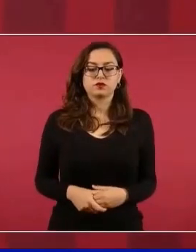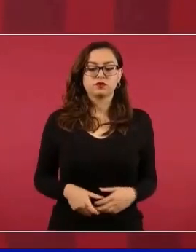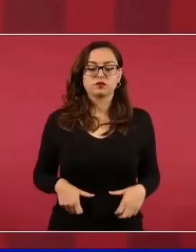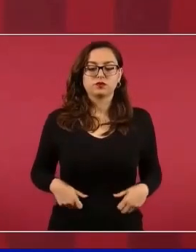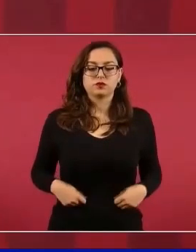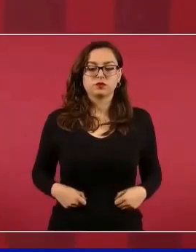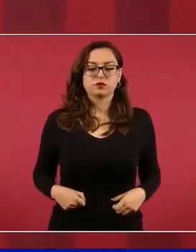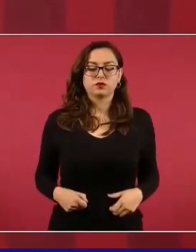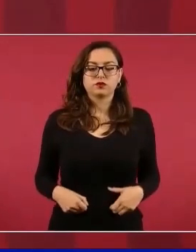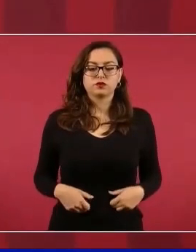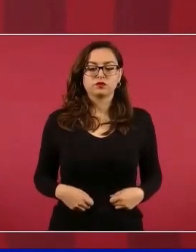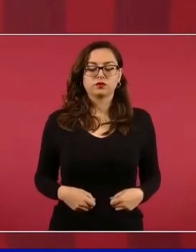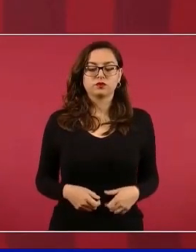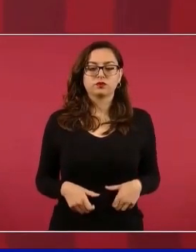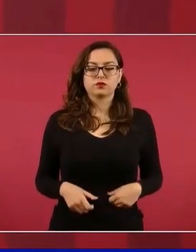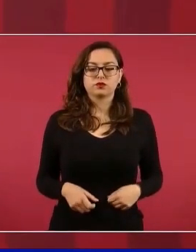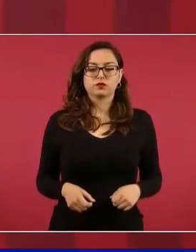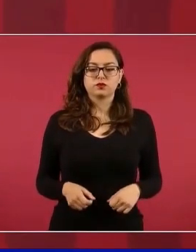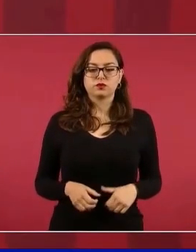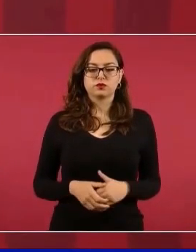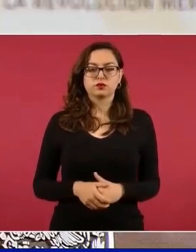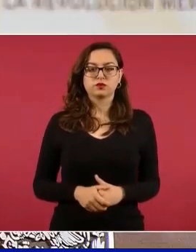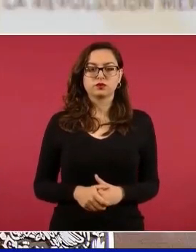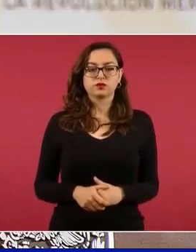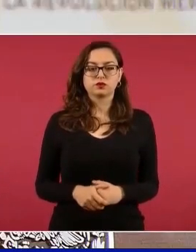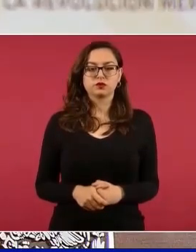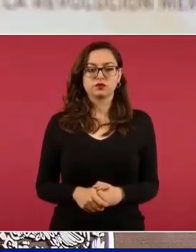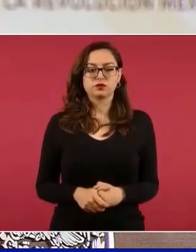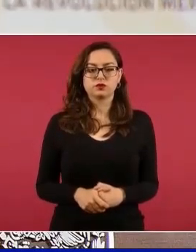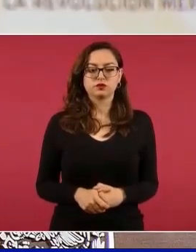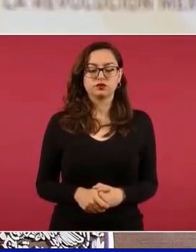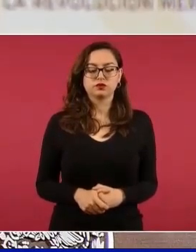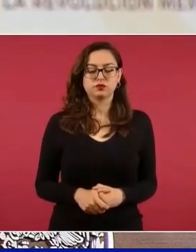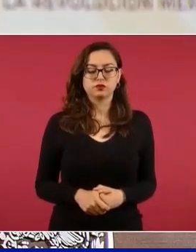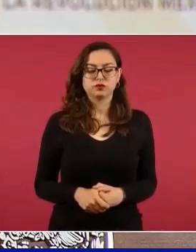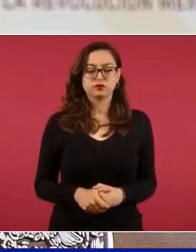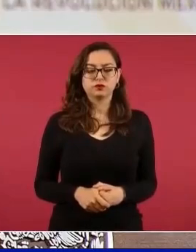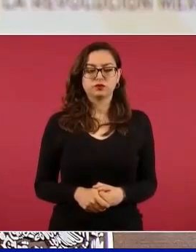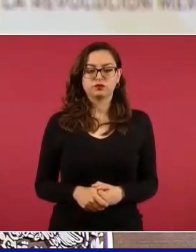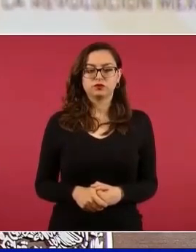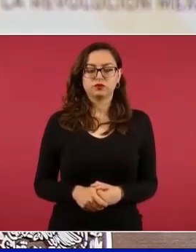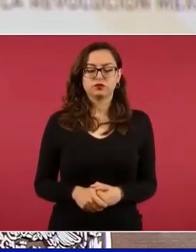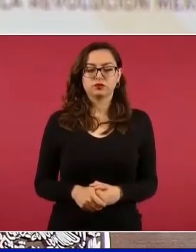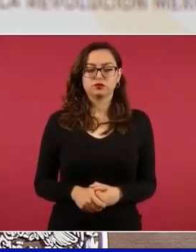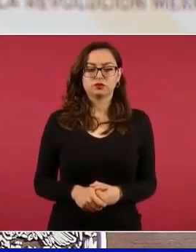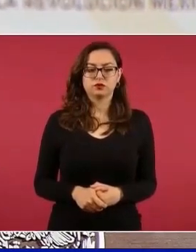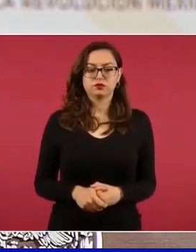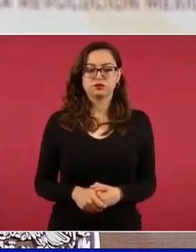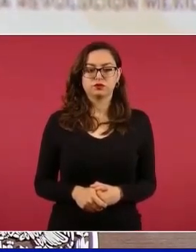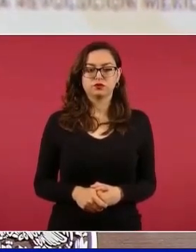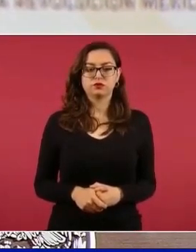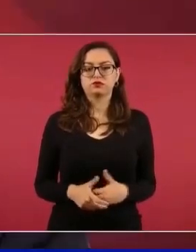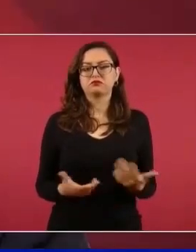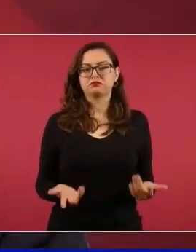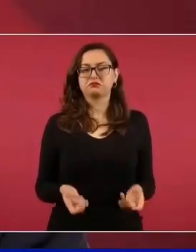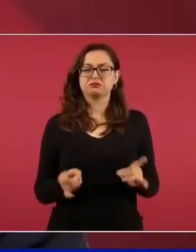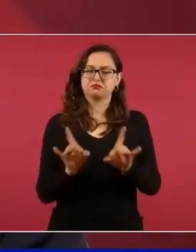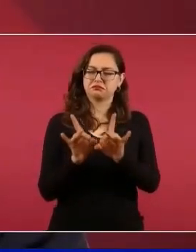de este tipo hay que pensar en no engancharnos,